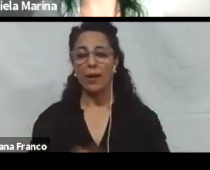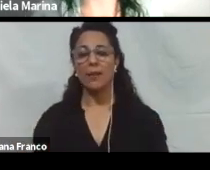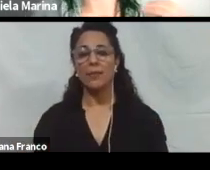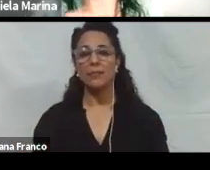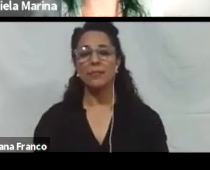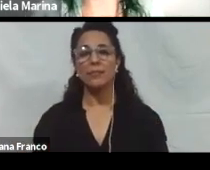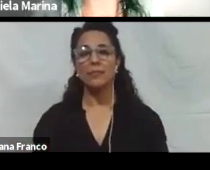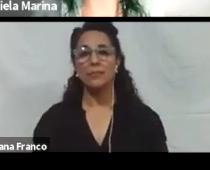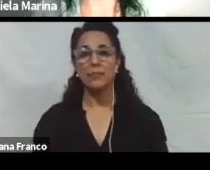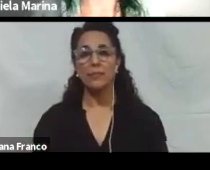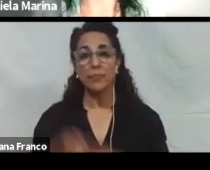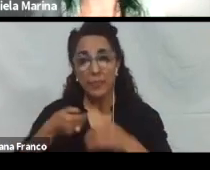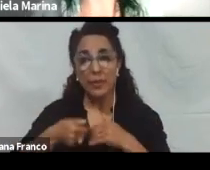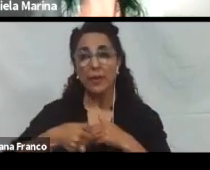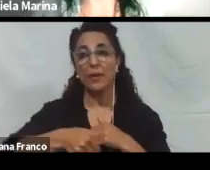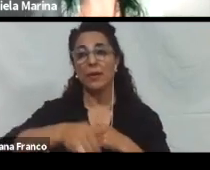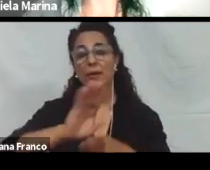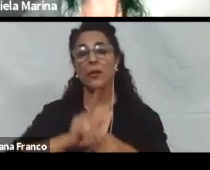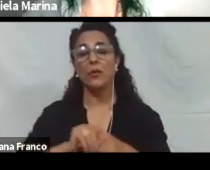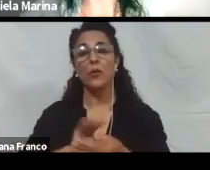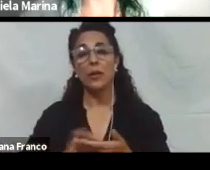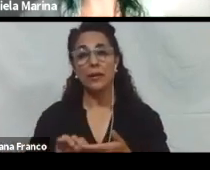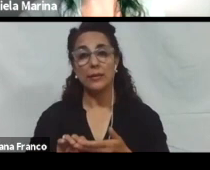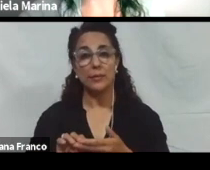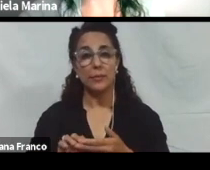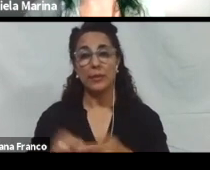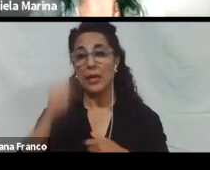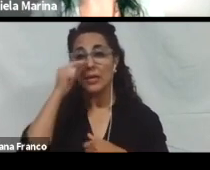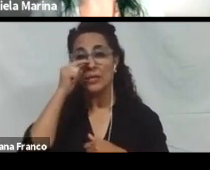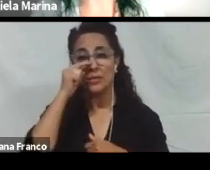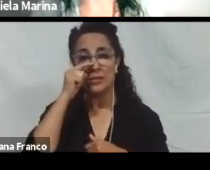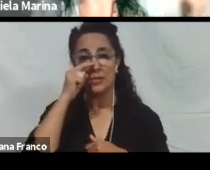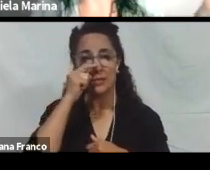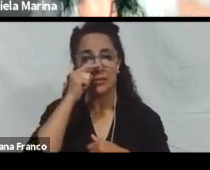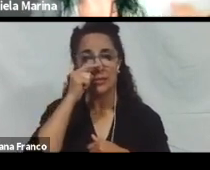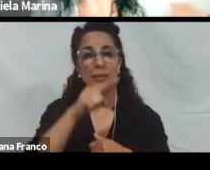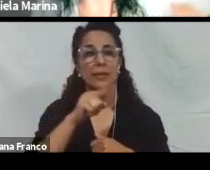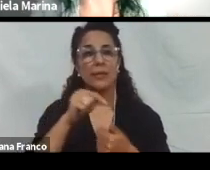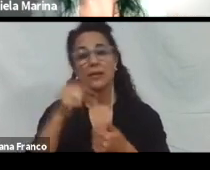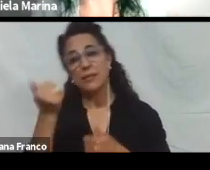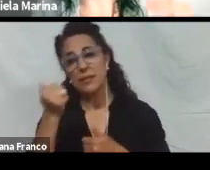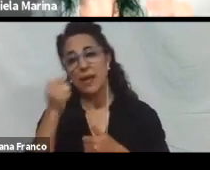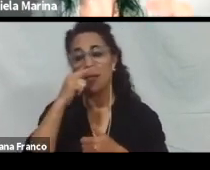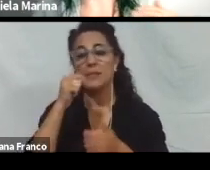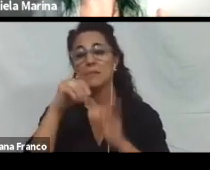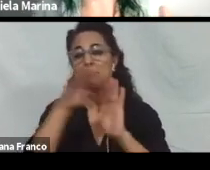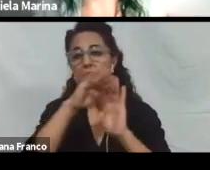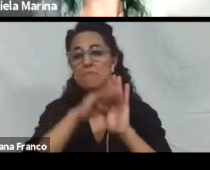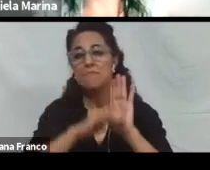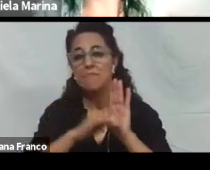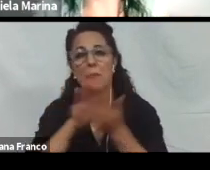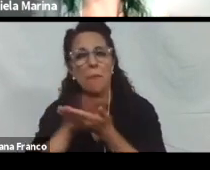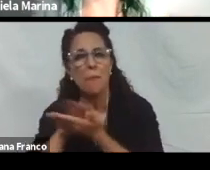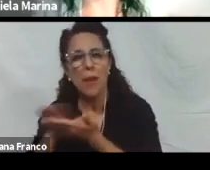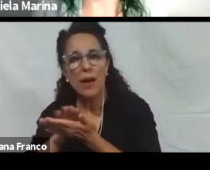Estos lineamientos se definen en siete principios y en un conjunto de categorías en las cuales se dividen